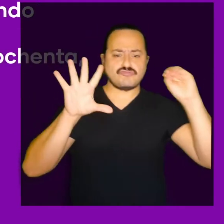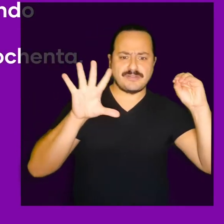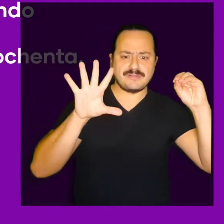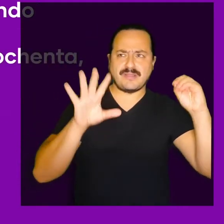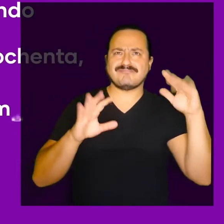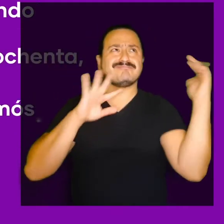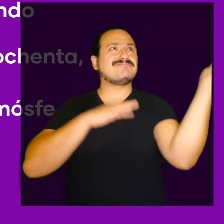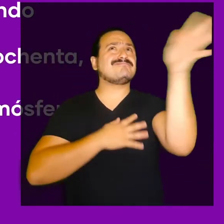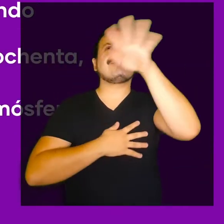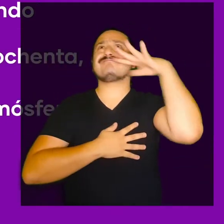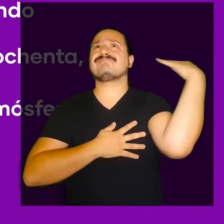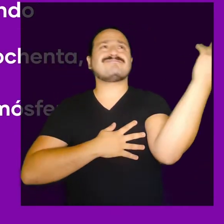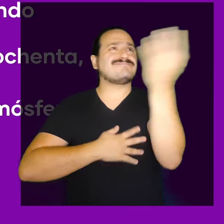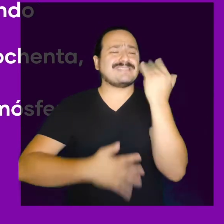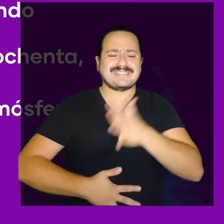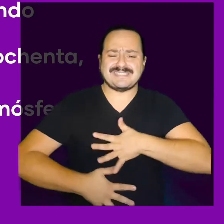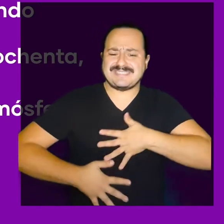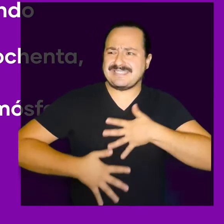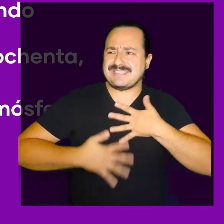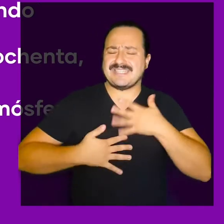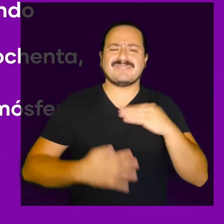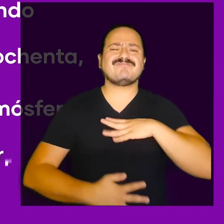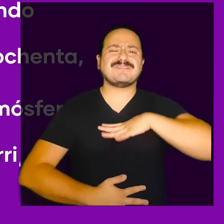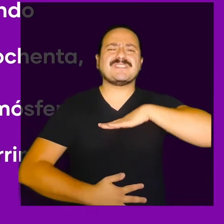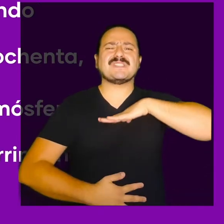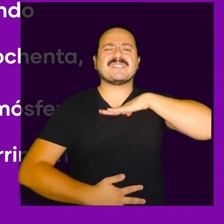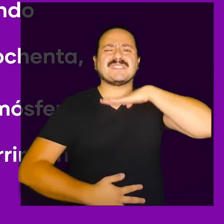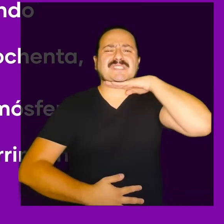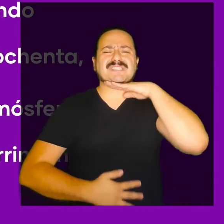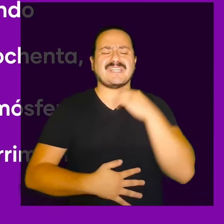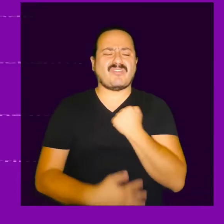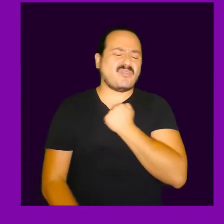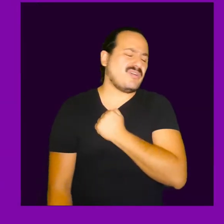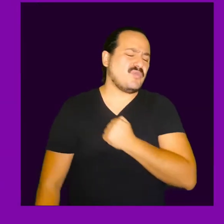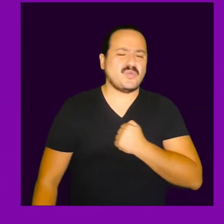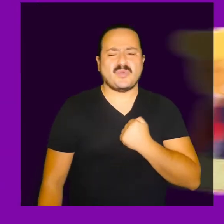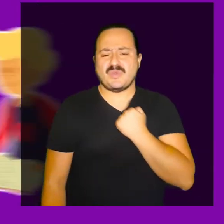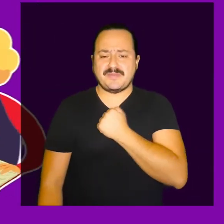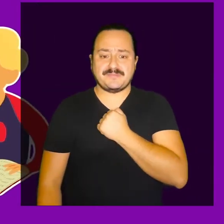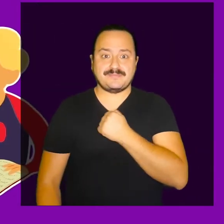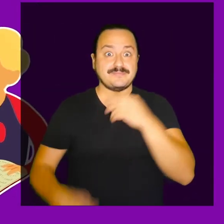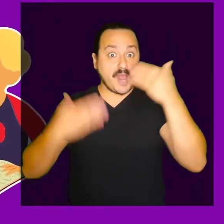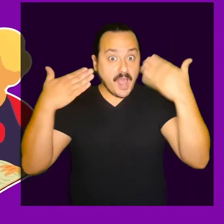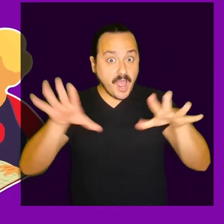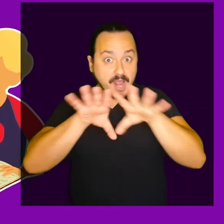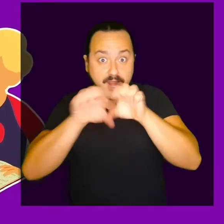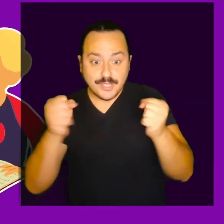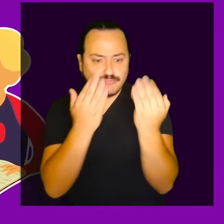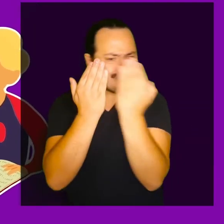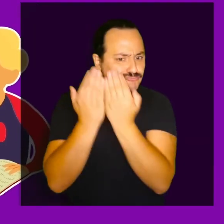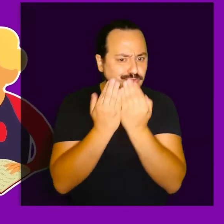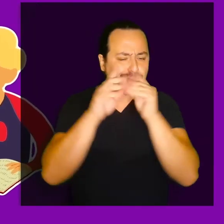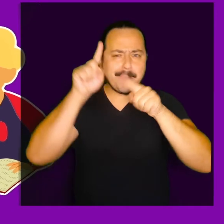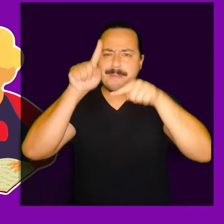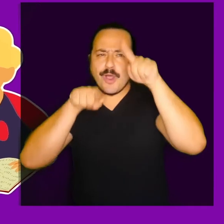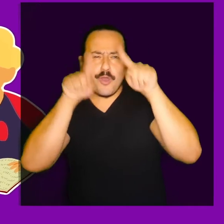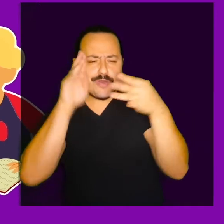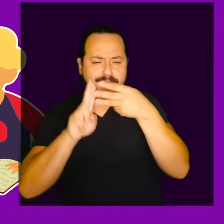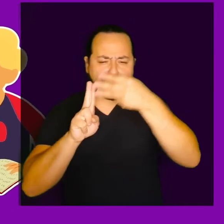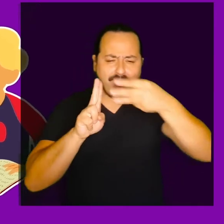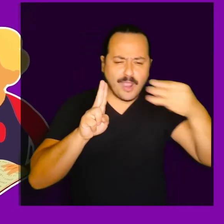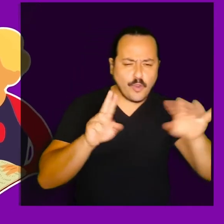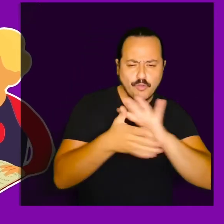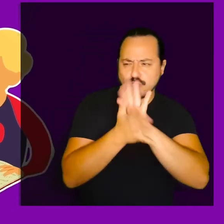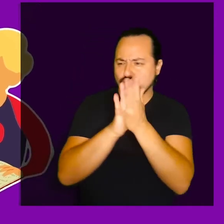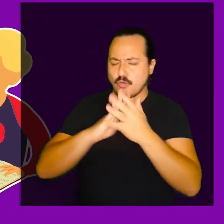se siente la atmósfera saturada de aburrimiento. Una vez estudiada la melodía y sus acordes todo